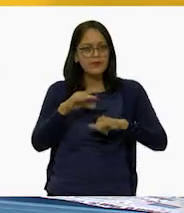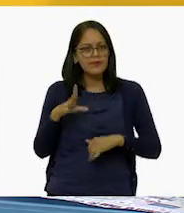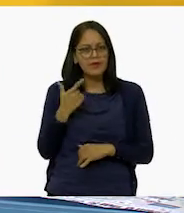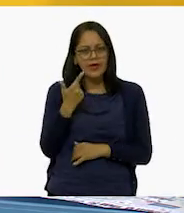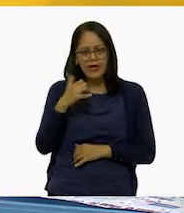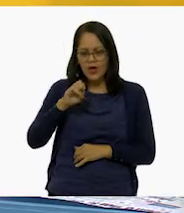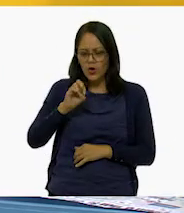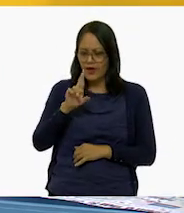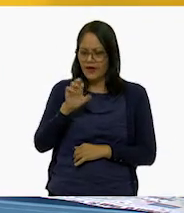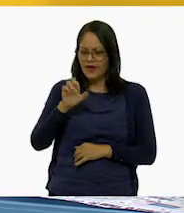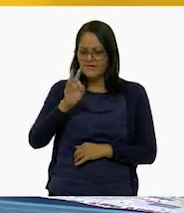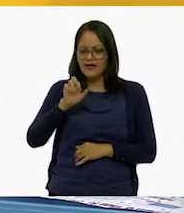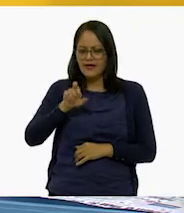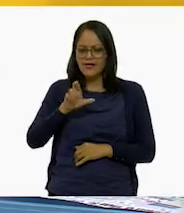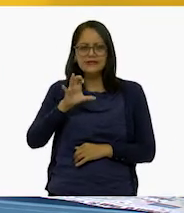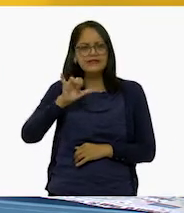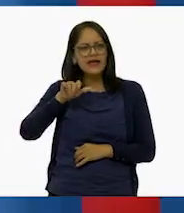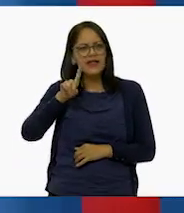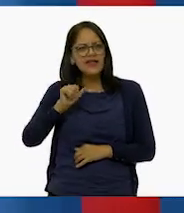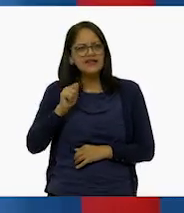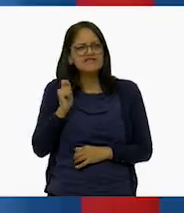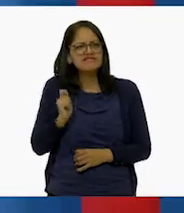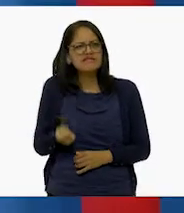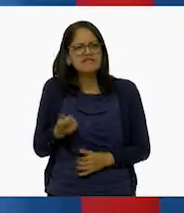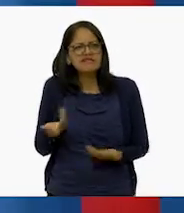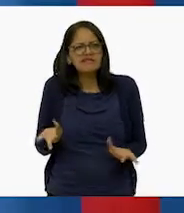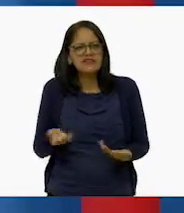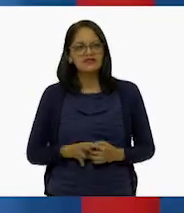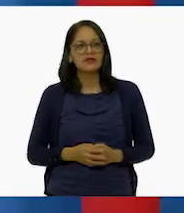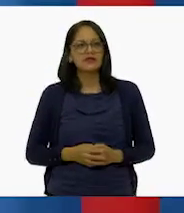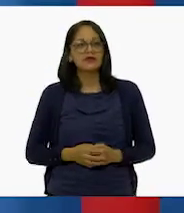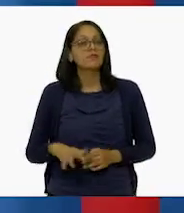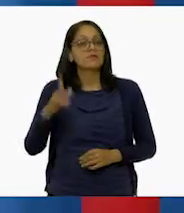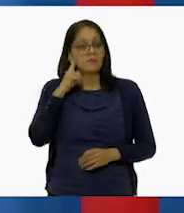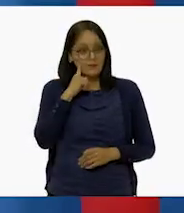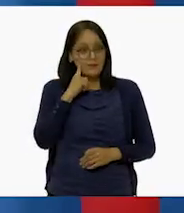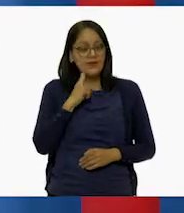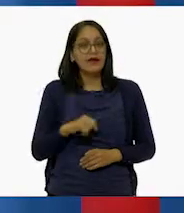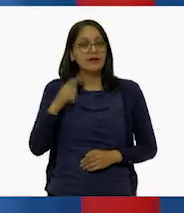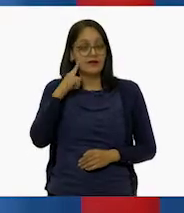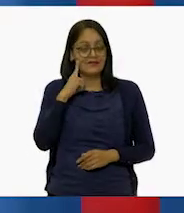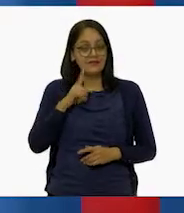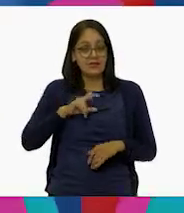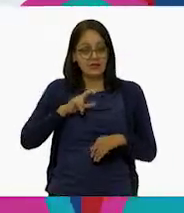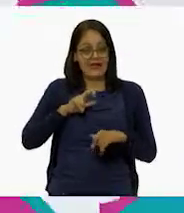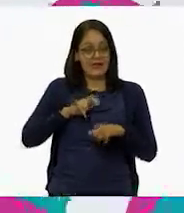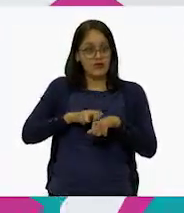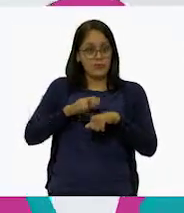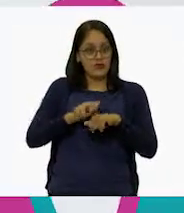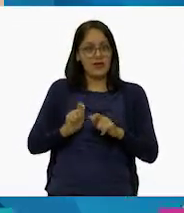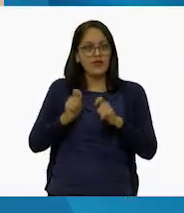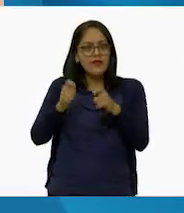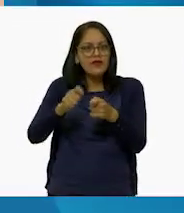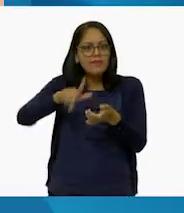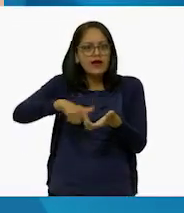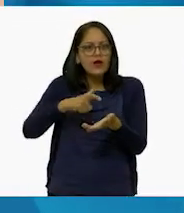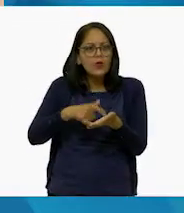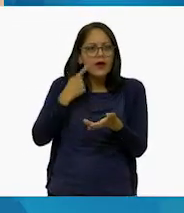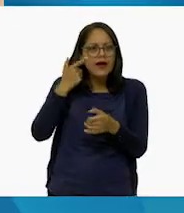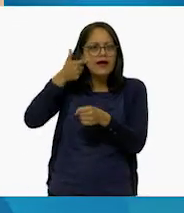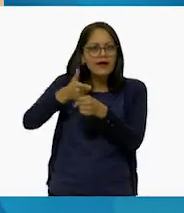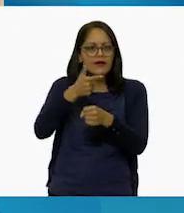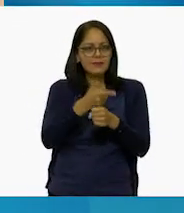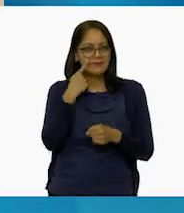¿Georreferenciadas? Así es. ¿Qué es eso? Que se les haya asignado coordenadas de referencia. Mira